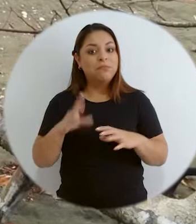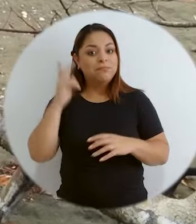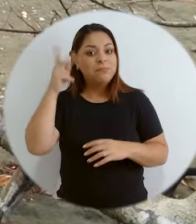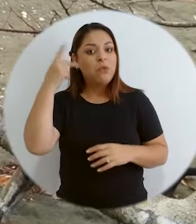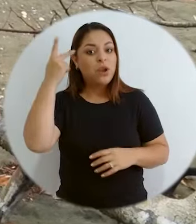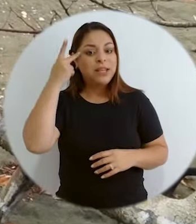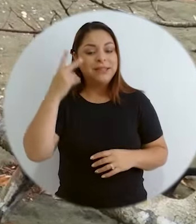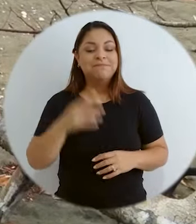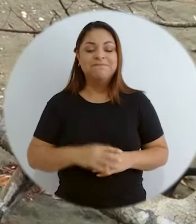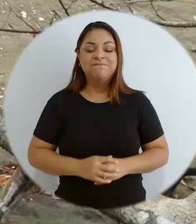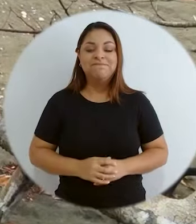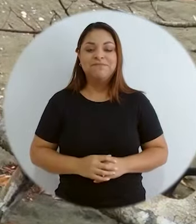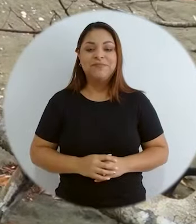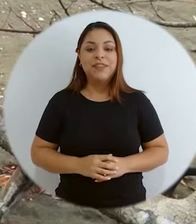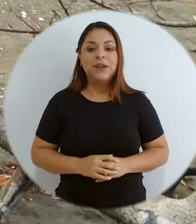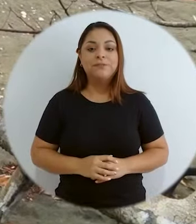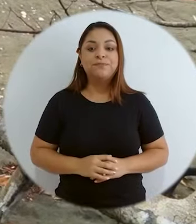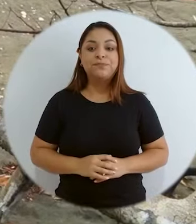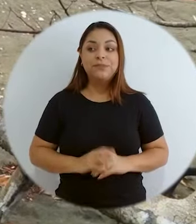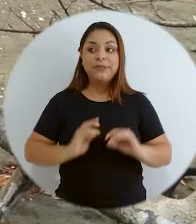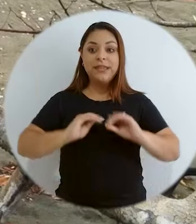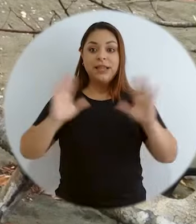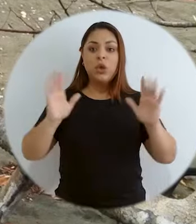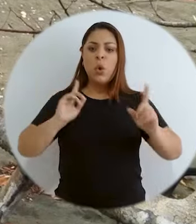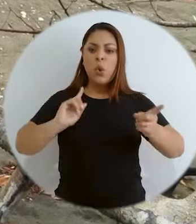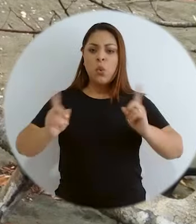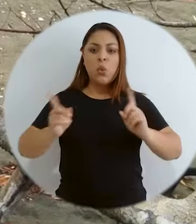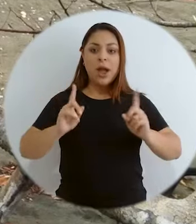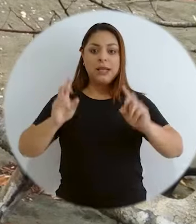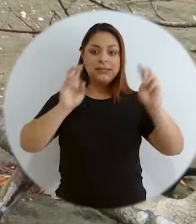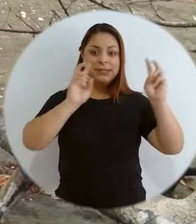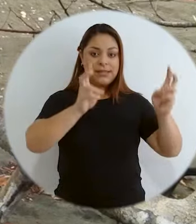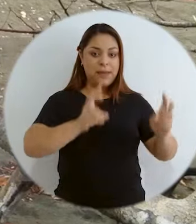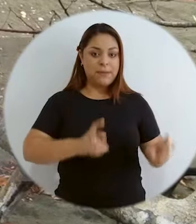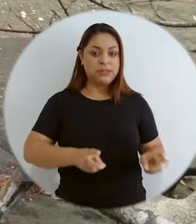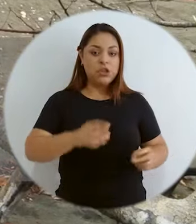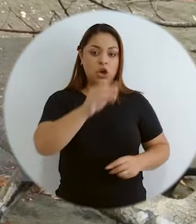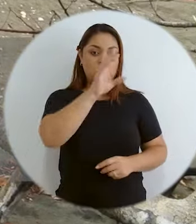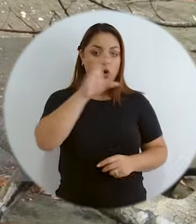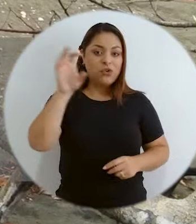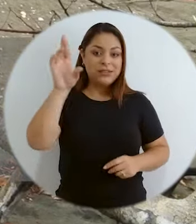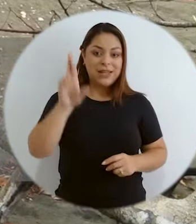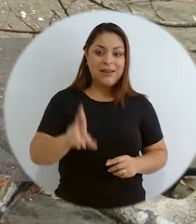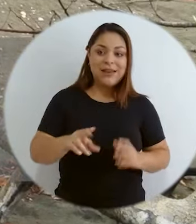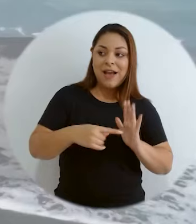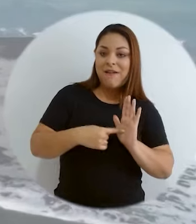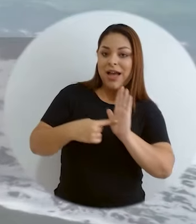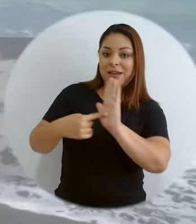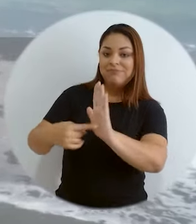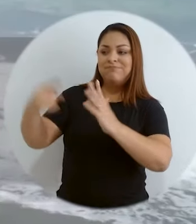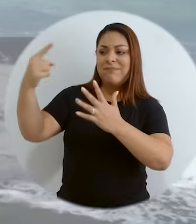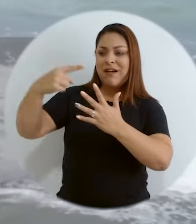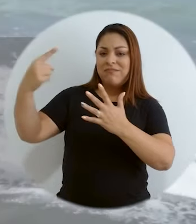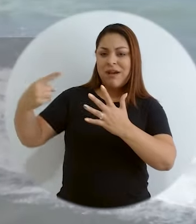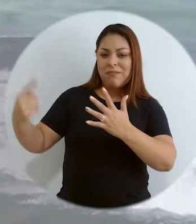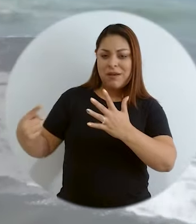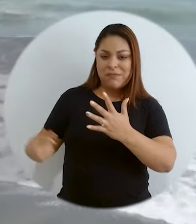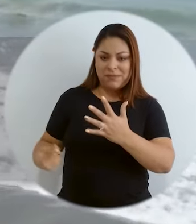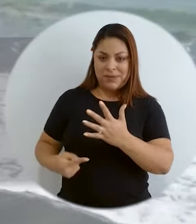gran tensión política. Claro. ¿Cuáles son los temas con los que Costa Rica va a llegar, como quien dice,